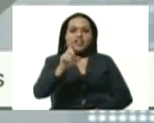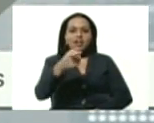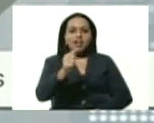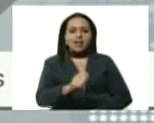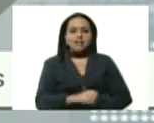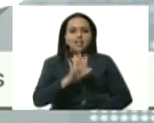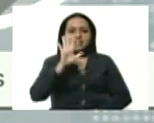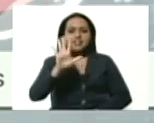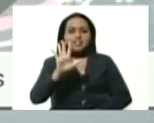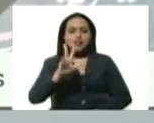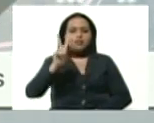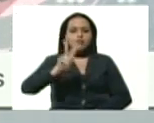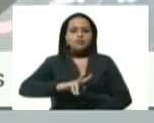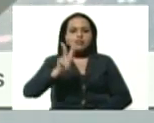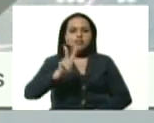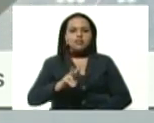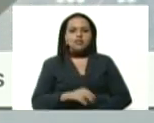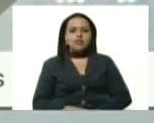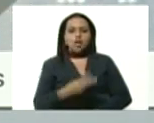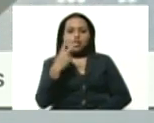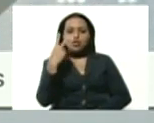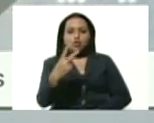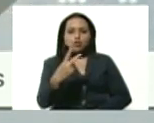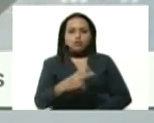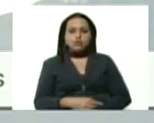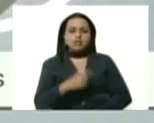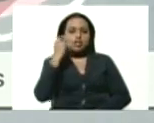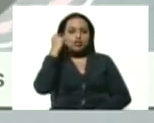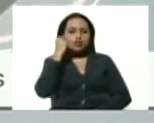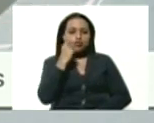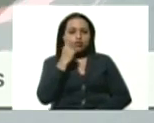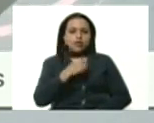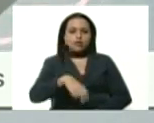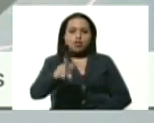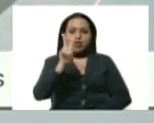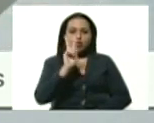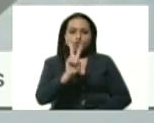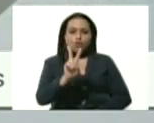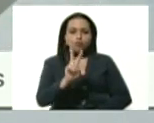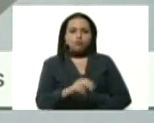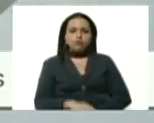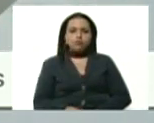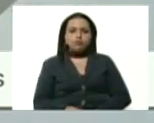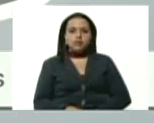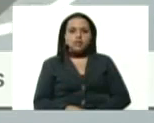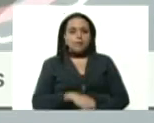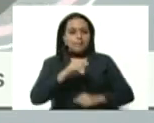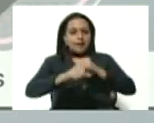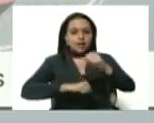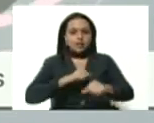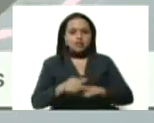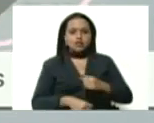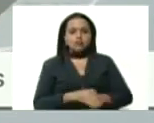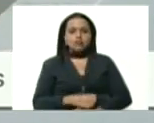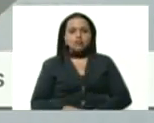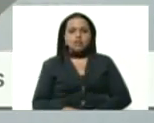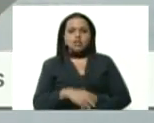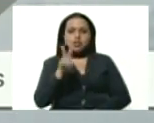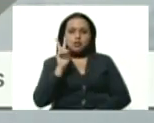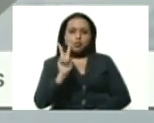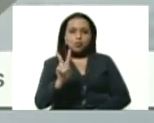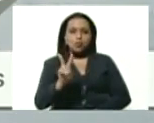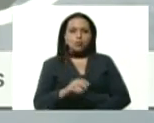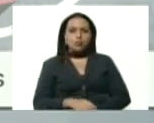la Parroquia El Valle, 2 de la Parroquia Sucre, 2 de la Parroquia El Paraíso, y 2